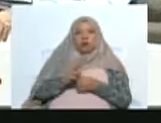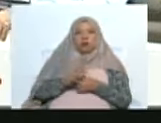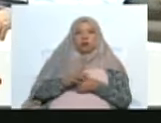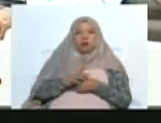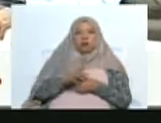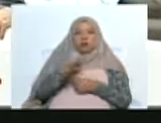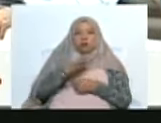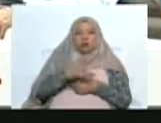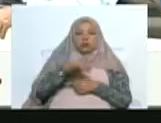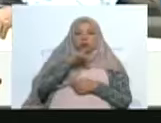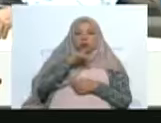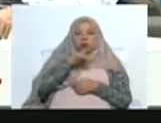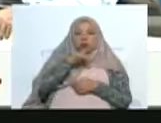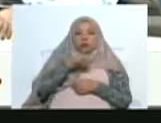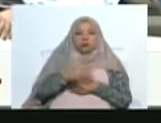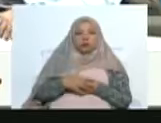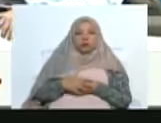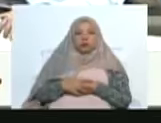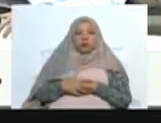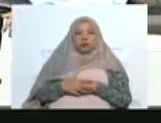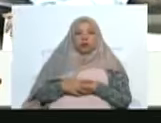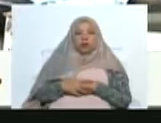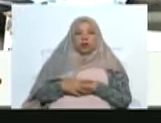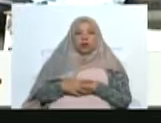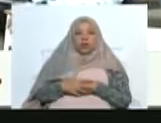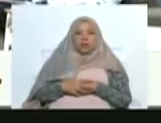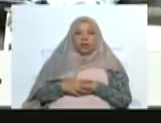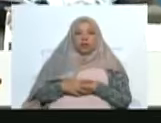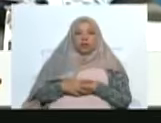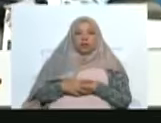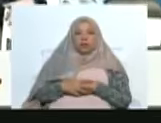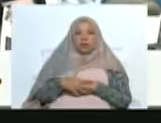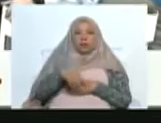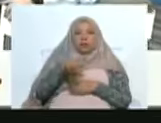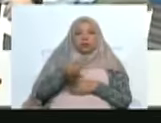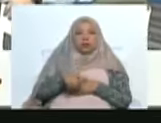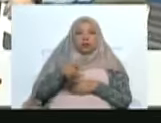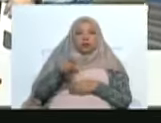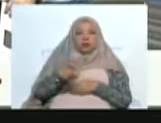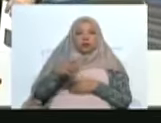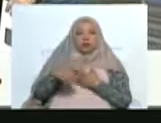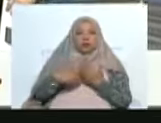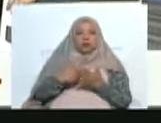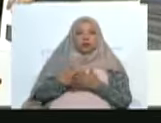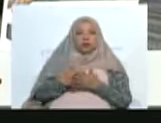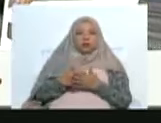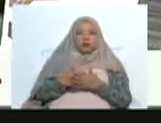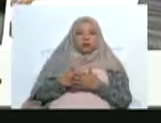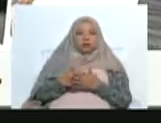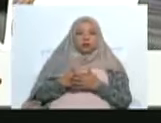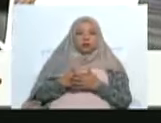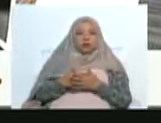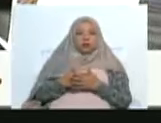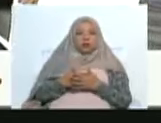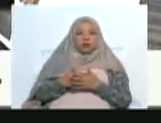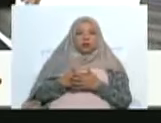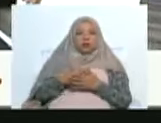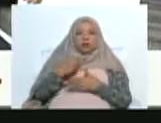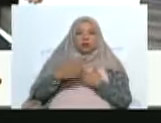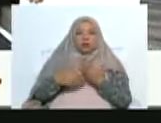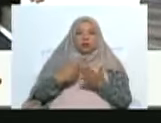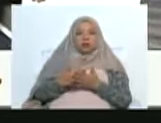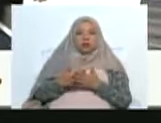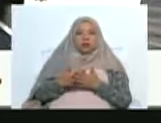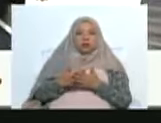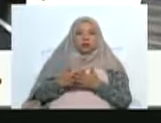turista se va a sentir muy agradado, se va a sentir cómodo, se va a sentir alegre. Es por lo tanto que nosotros, Dios mediante Marco,